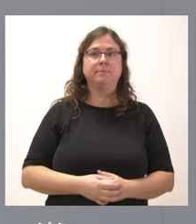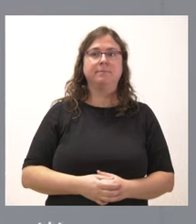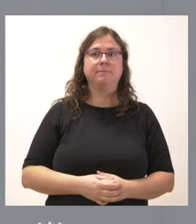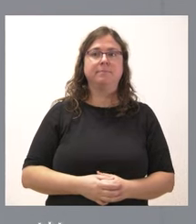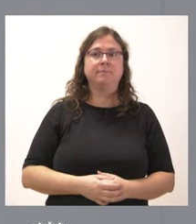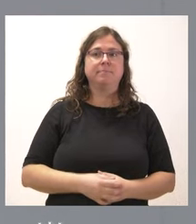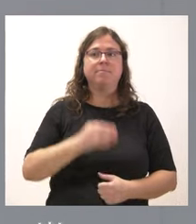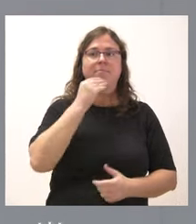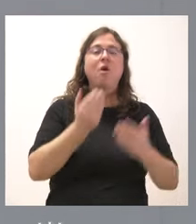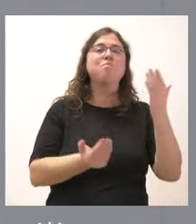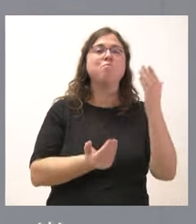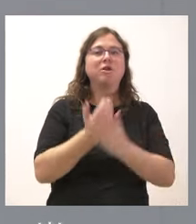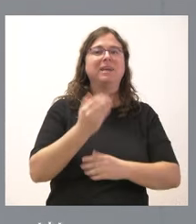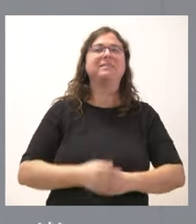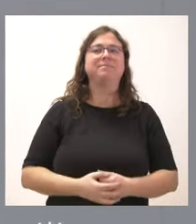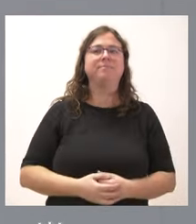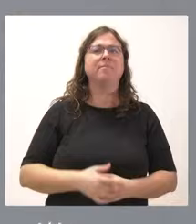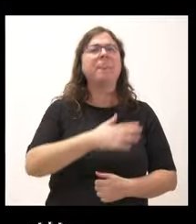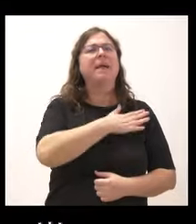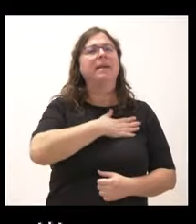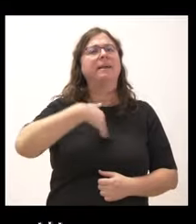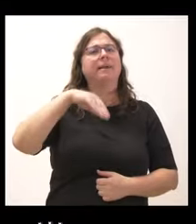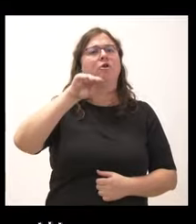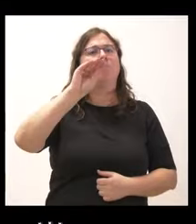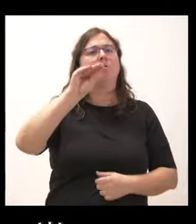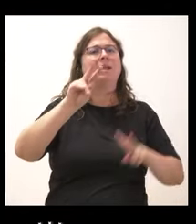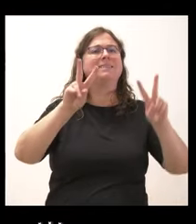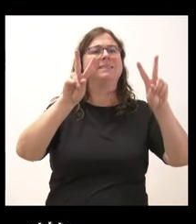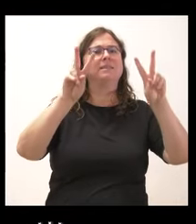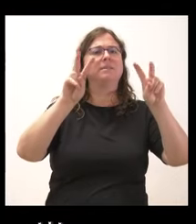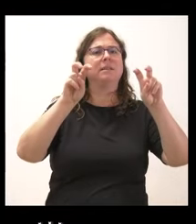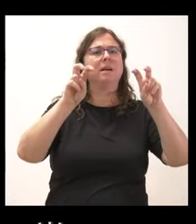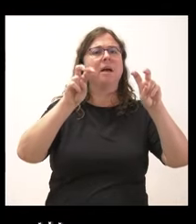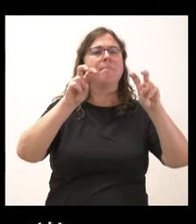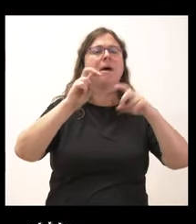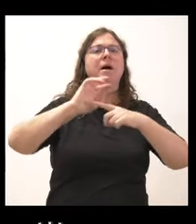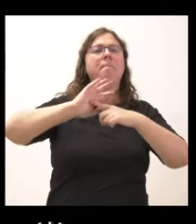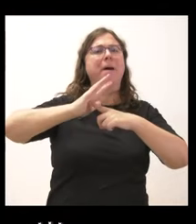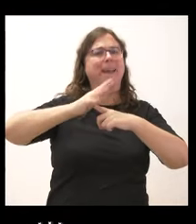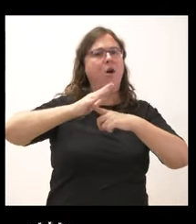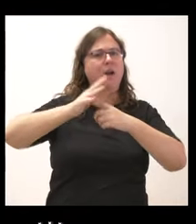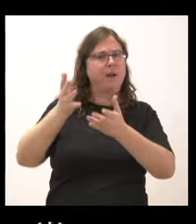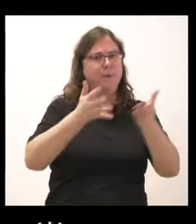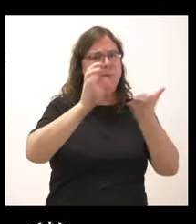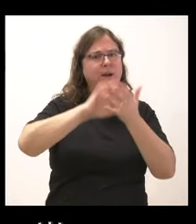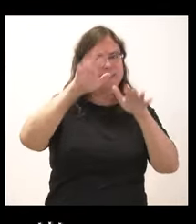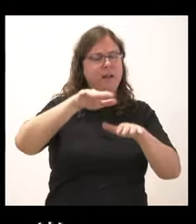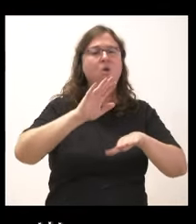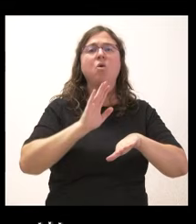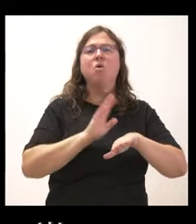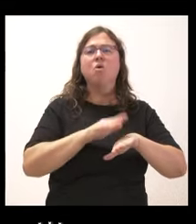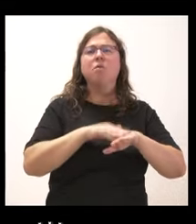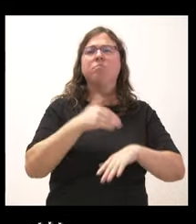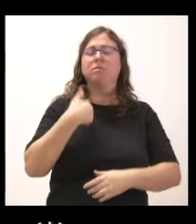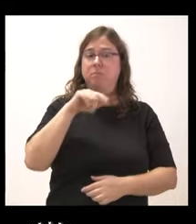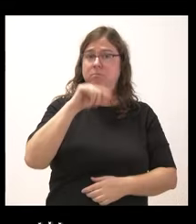Buenos días. Buenos días. Quería preguntarle por el asunto de los parques eólicos de Castilla y León, teniendo en cuenta que hemos